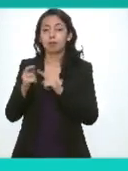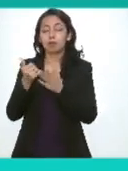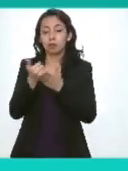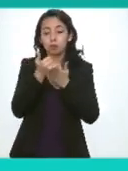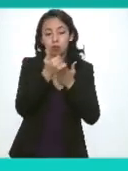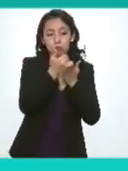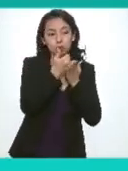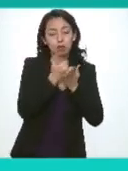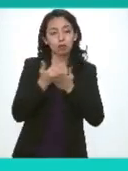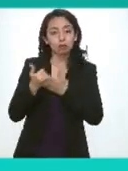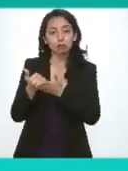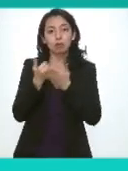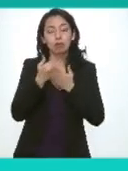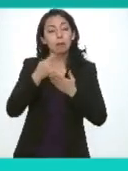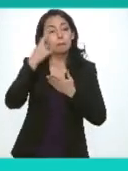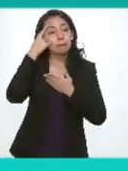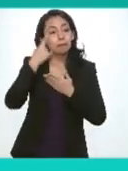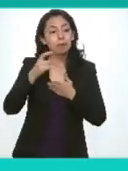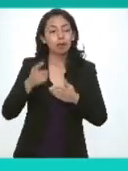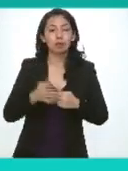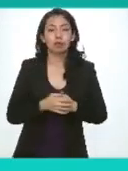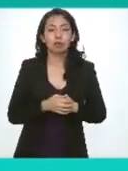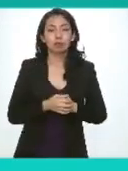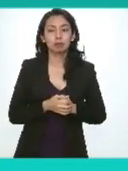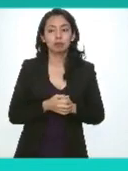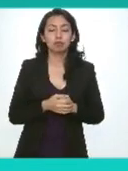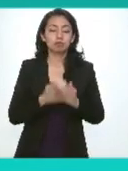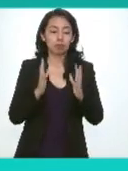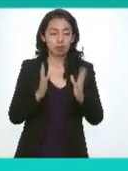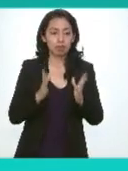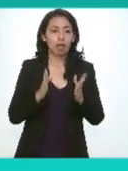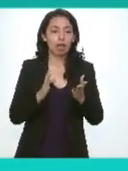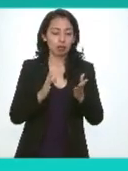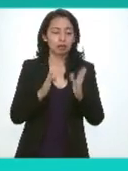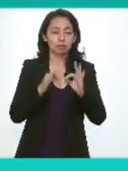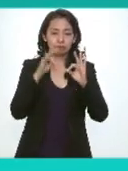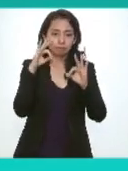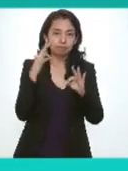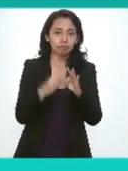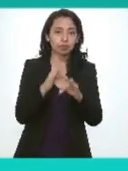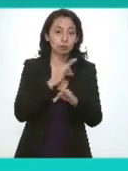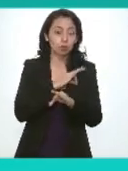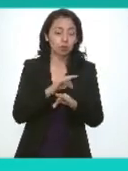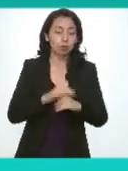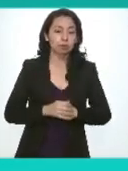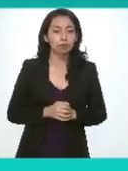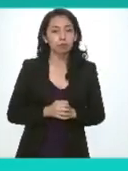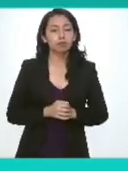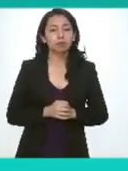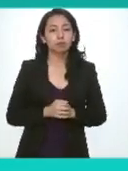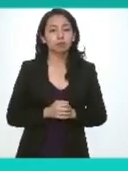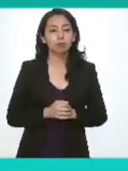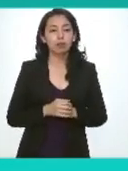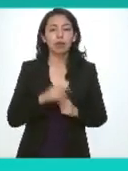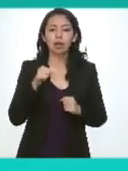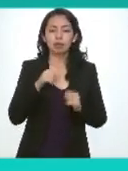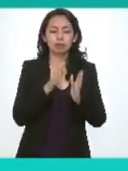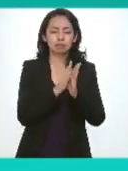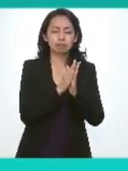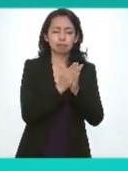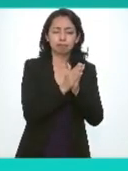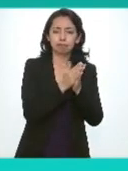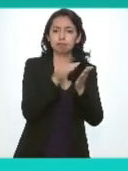ayudado justamente a que esto pues fuera ya una una realidad este manual